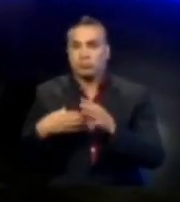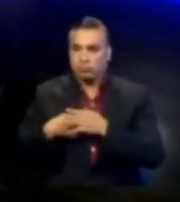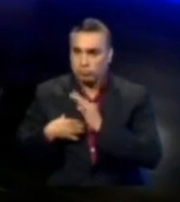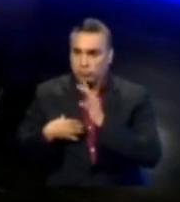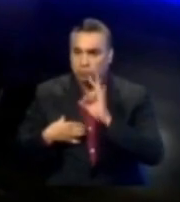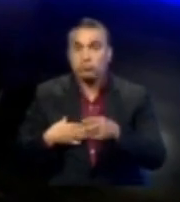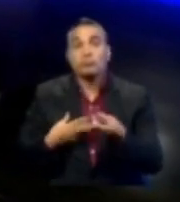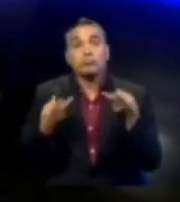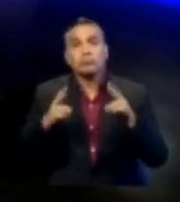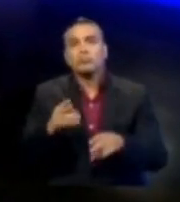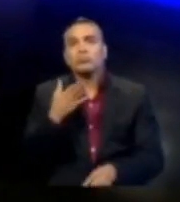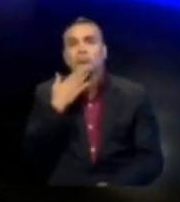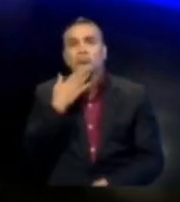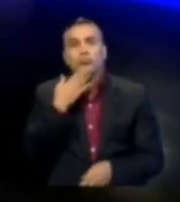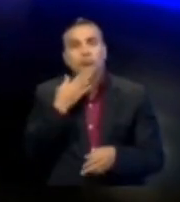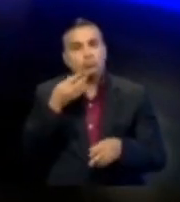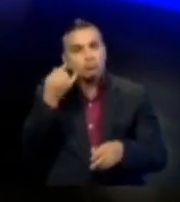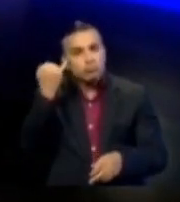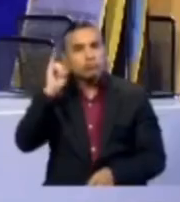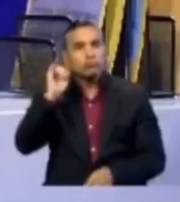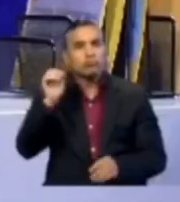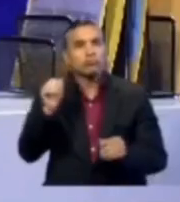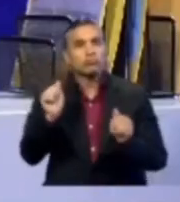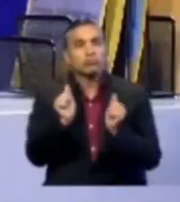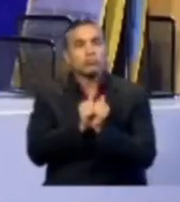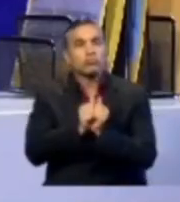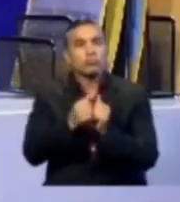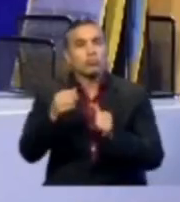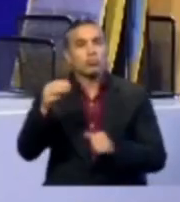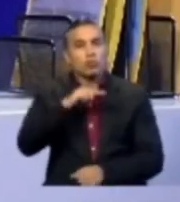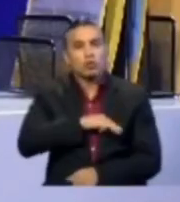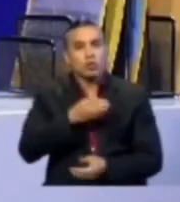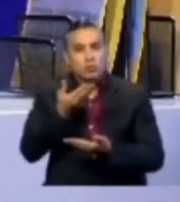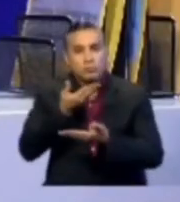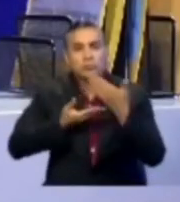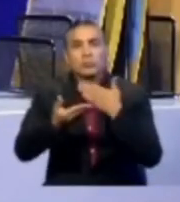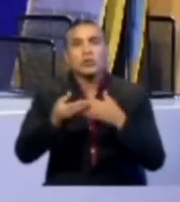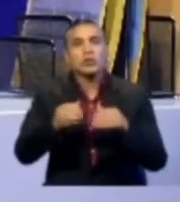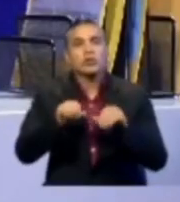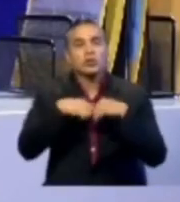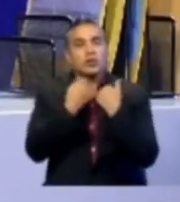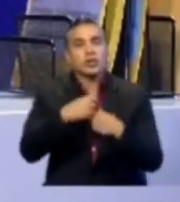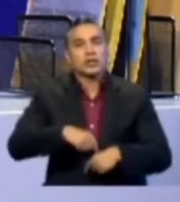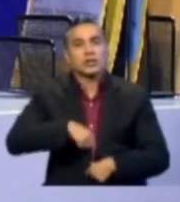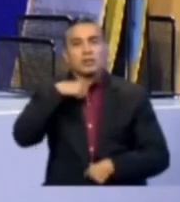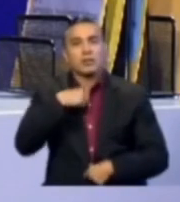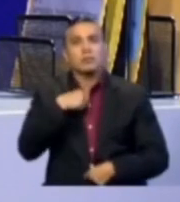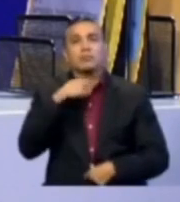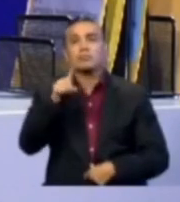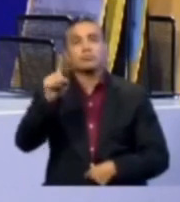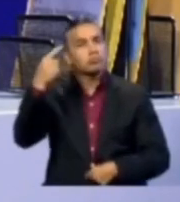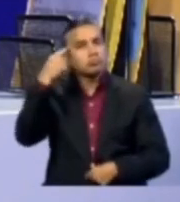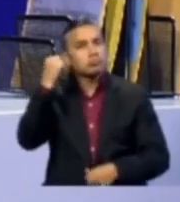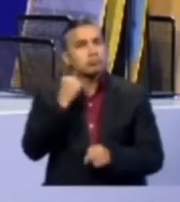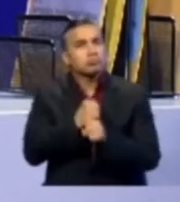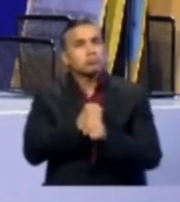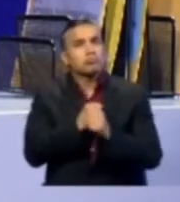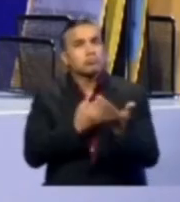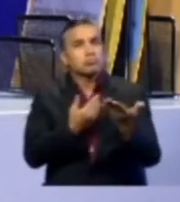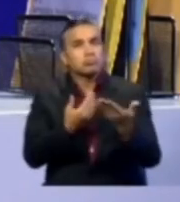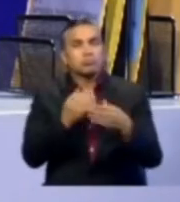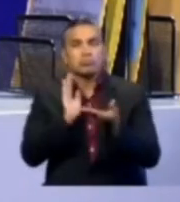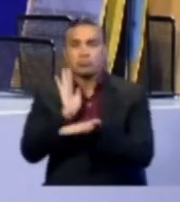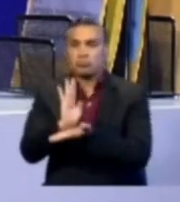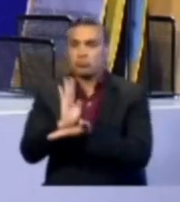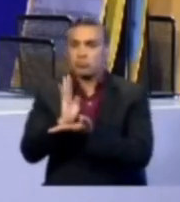y a la vez articular iniciativas con los GATS potenciando la contribución de la sociedad civil. ¿Cómo encargaría su gobierno el sostenimiento del